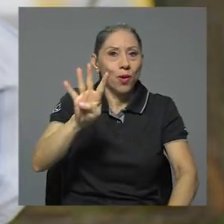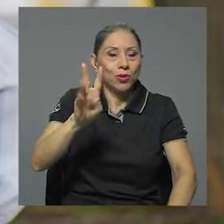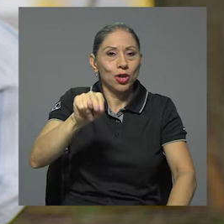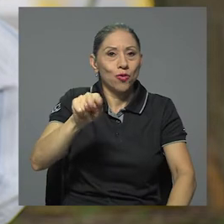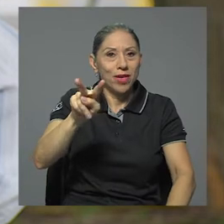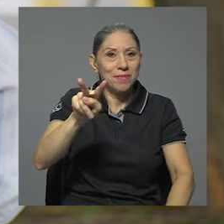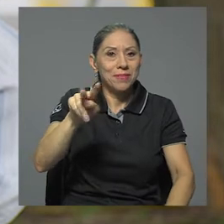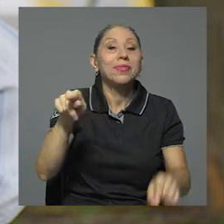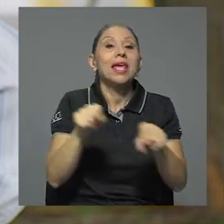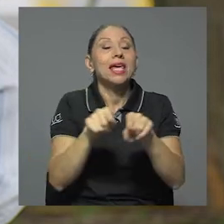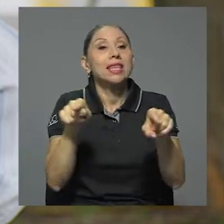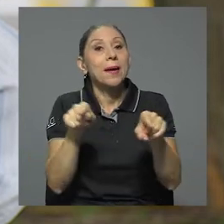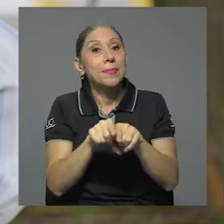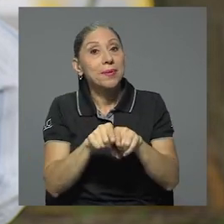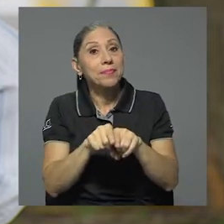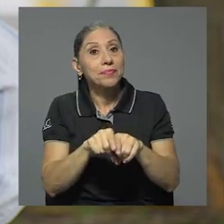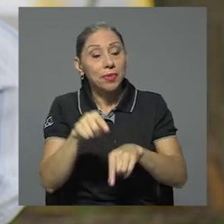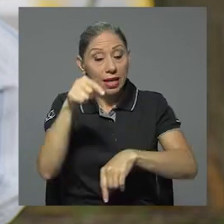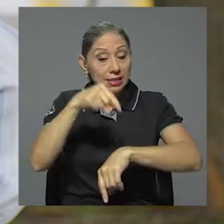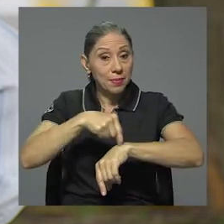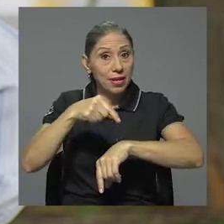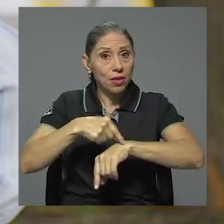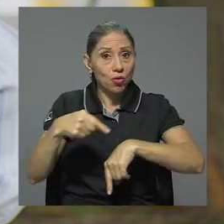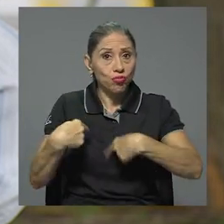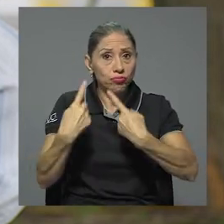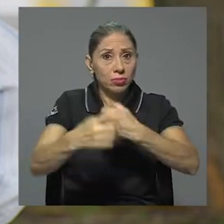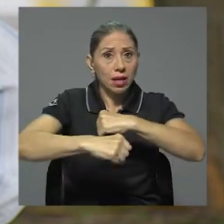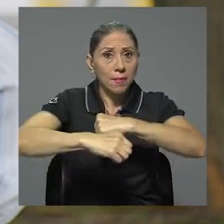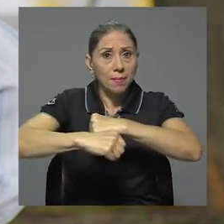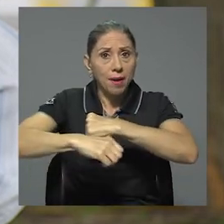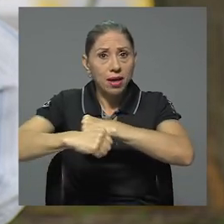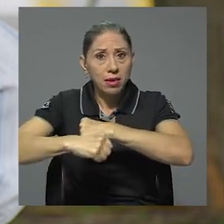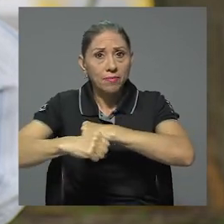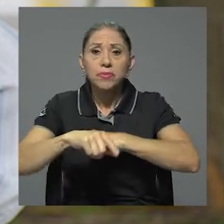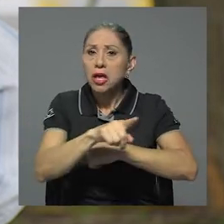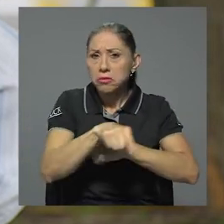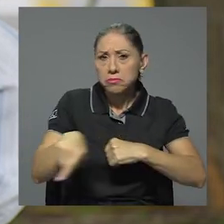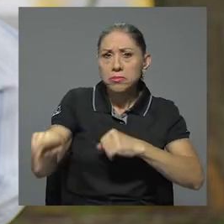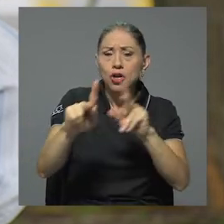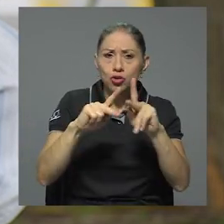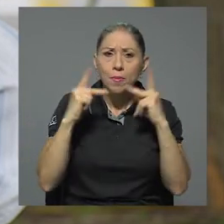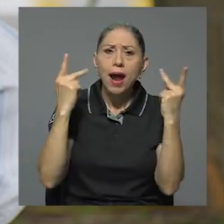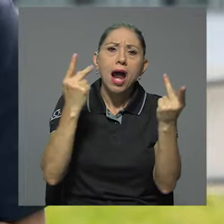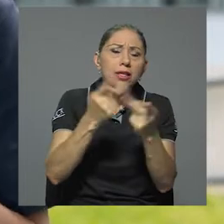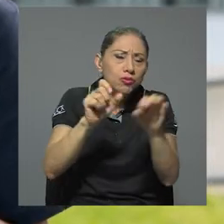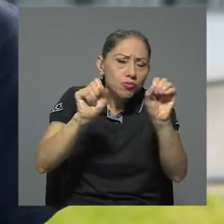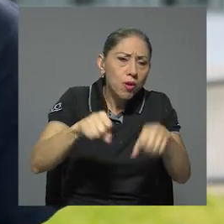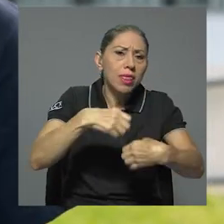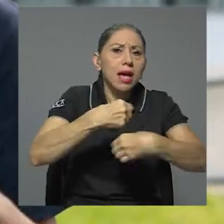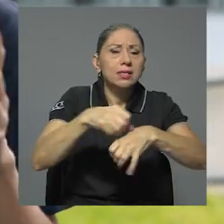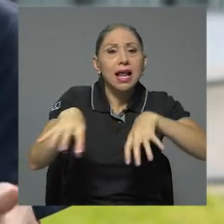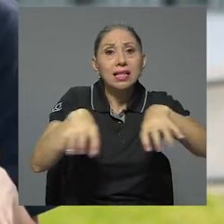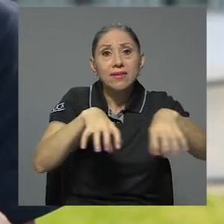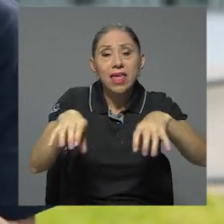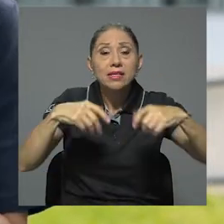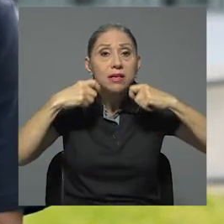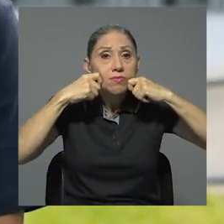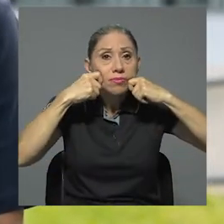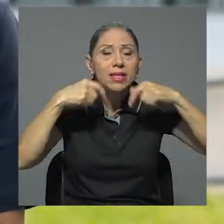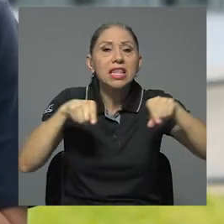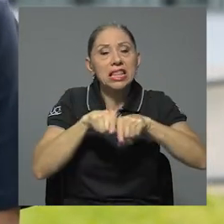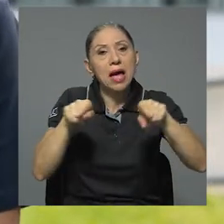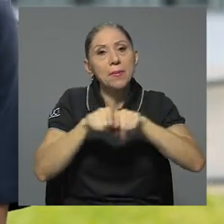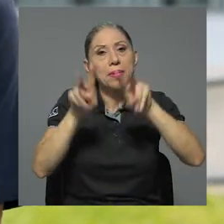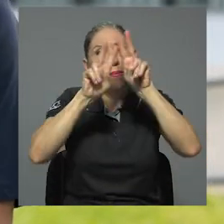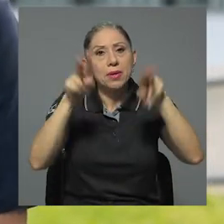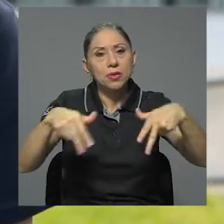Y también dentro de todo este periodo de campaña, pues los partidos realizan y pueden realizar actividades tanto de manera presencial como de